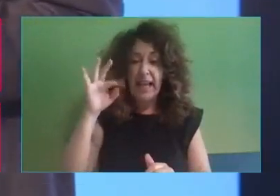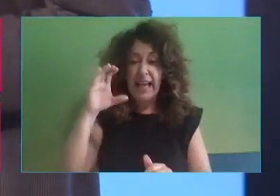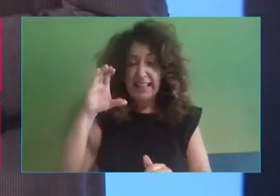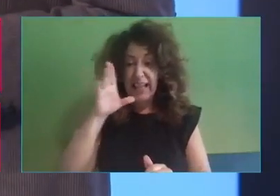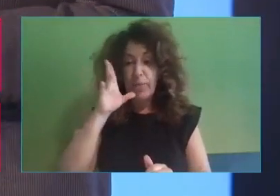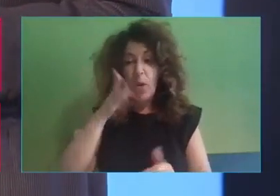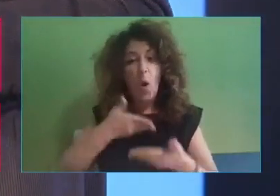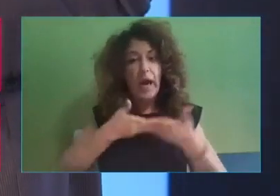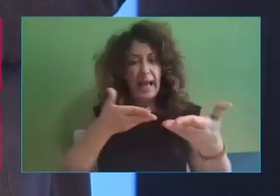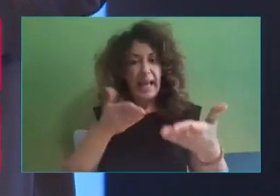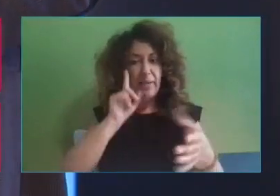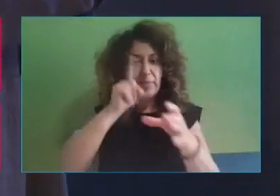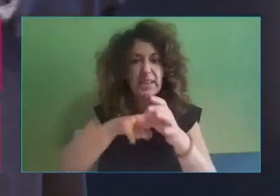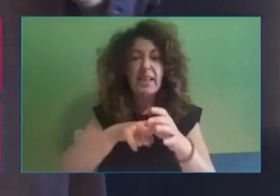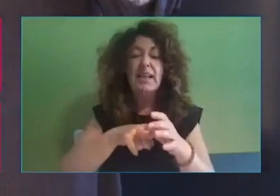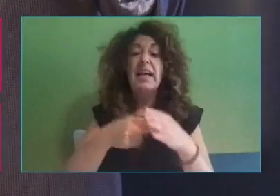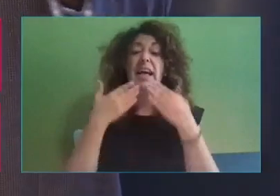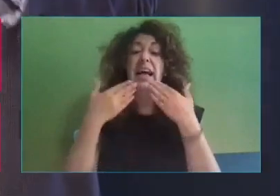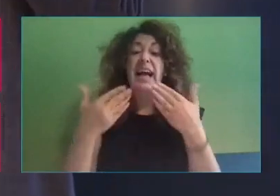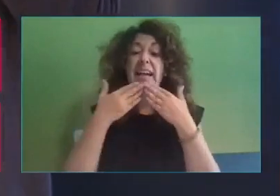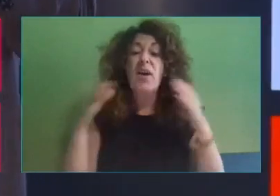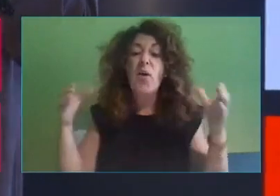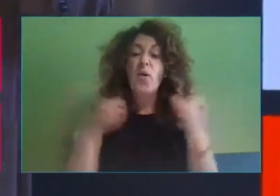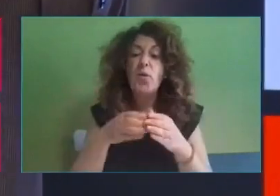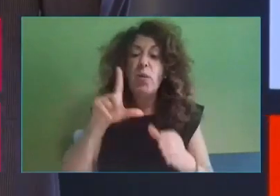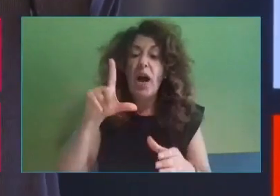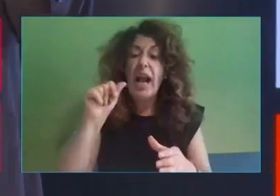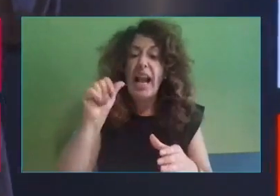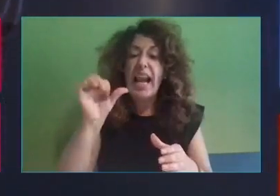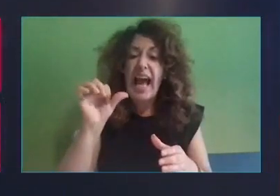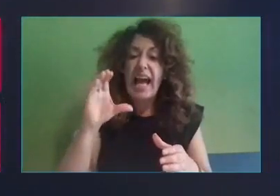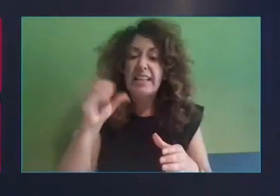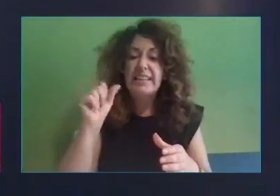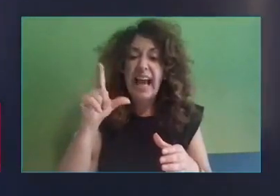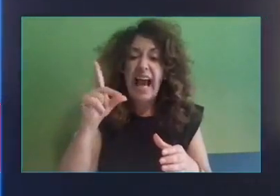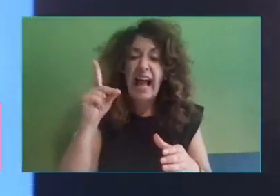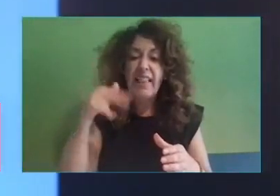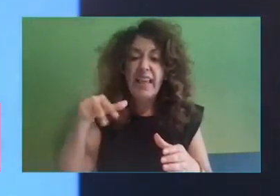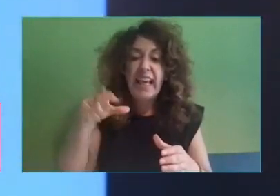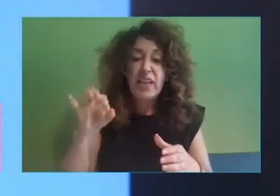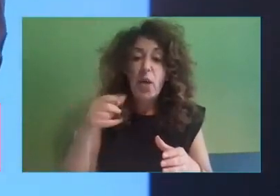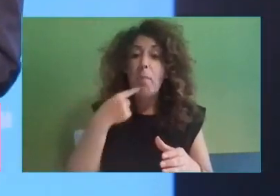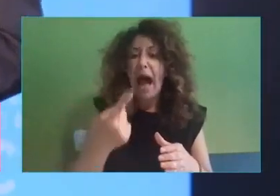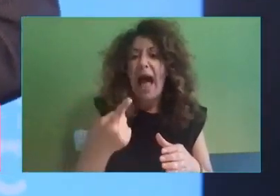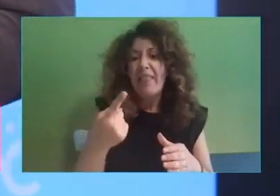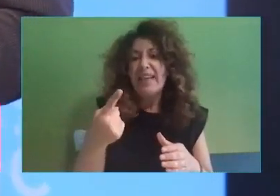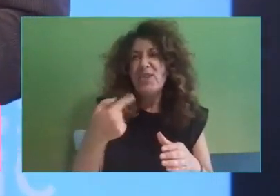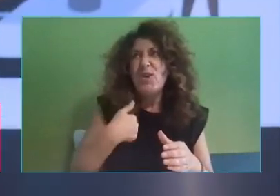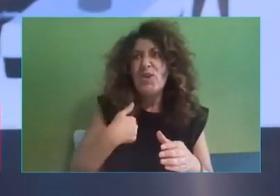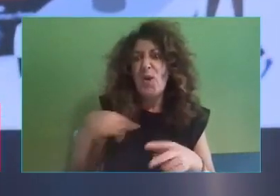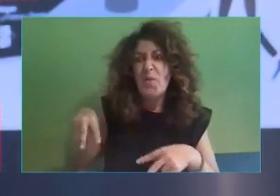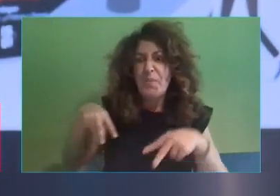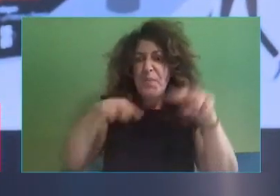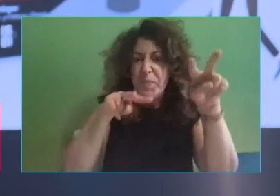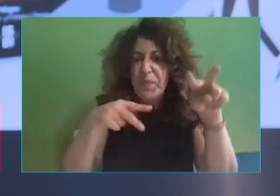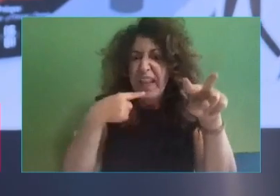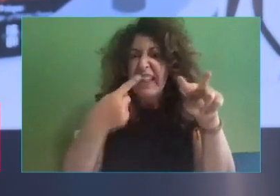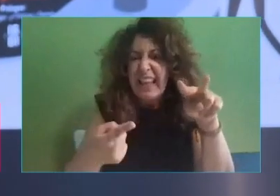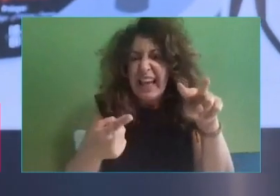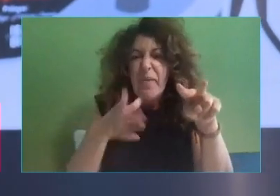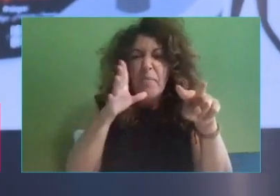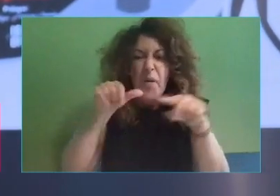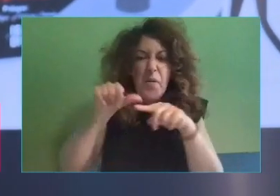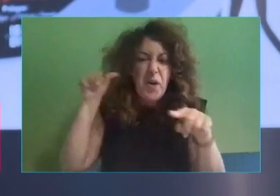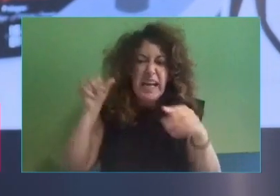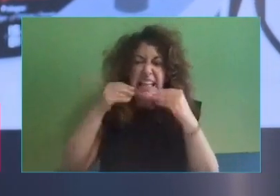gracias a un grupo muy particular que se llama Las Calviño, no sé por qué y no sé qué consecuencia me puede traer esto, pero bueno, creo que por ahí hay una larga historia que contar